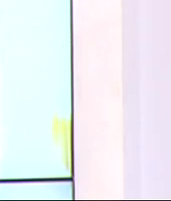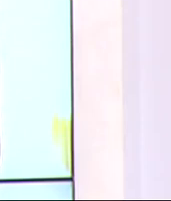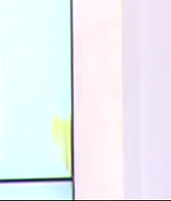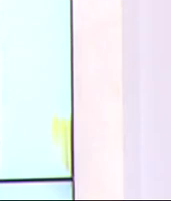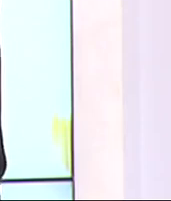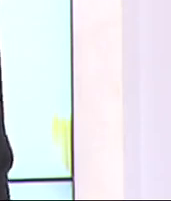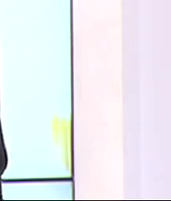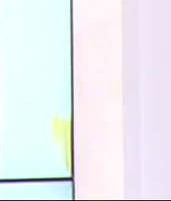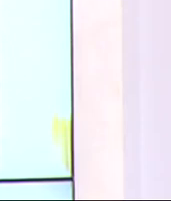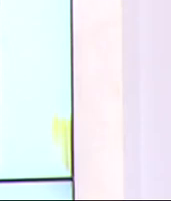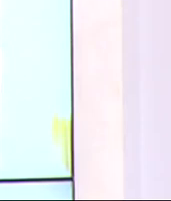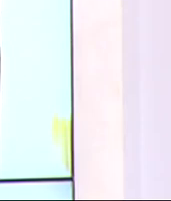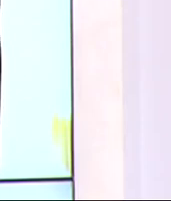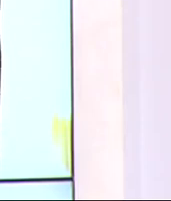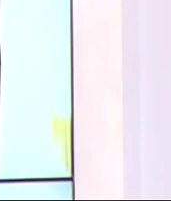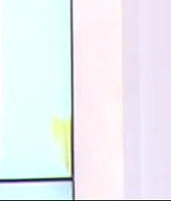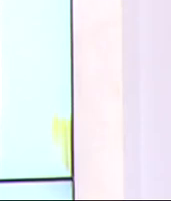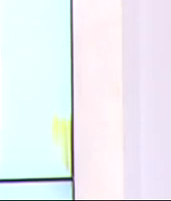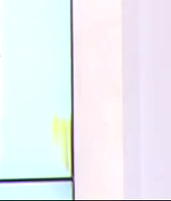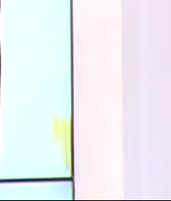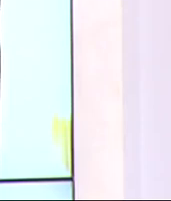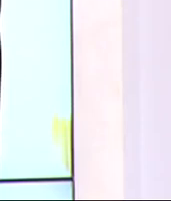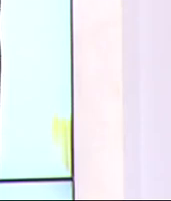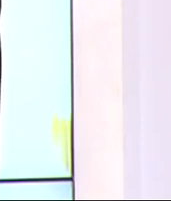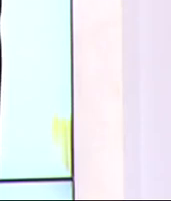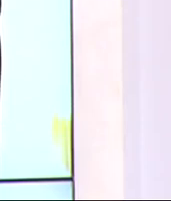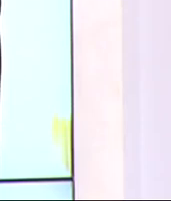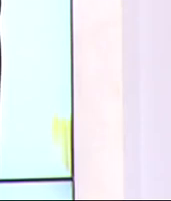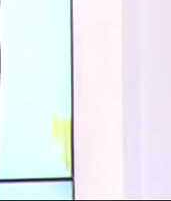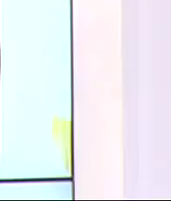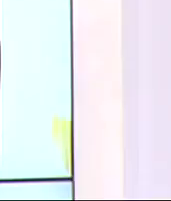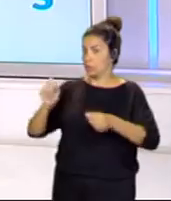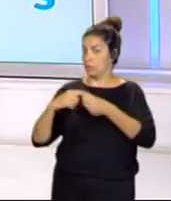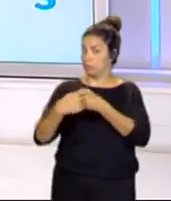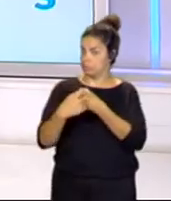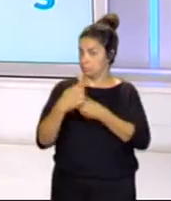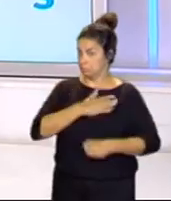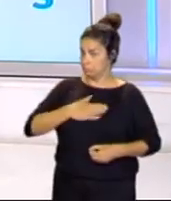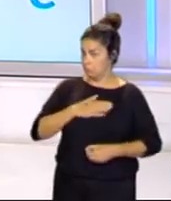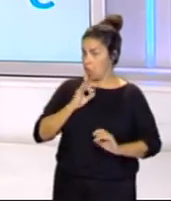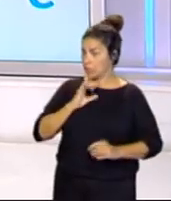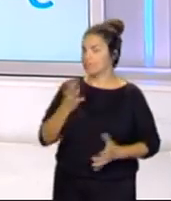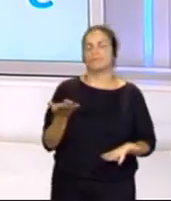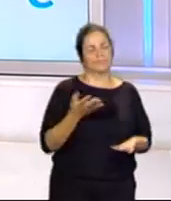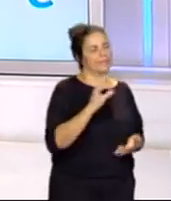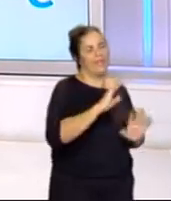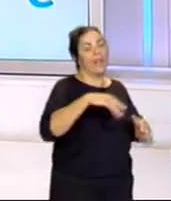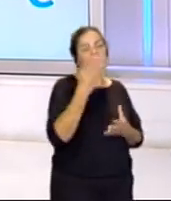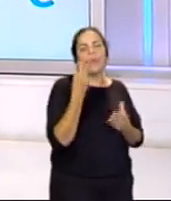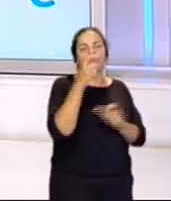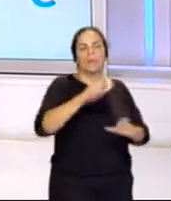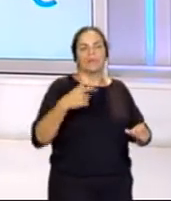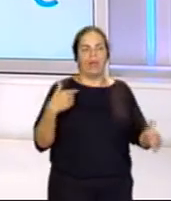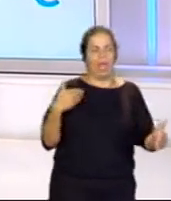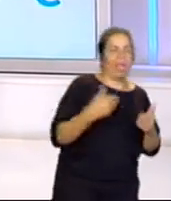el viernes, que siempre se revisa un poco, ya el viernes tendremos el cuadro y sabemos todo definitivo. Sí, siempre al final, la gente siempre espera última hora, pero sí,